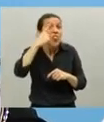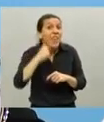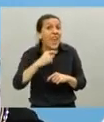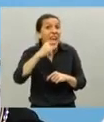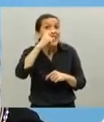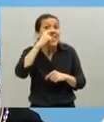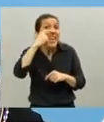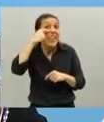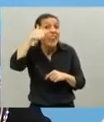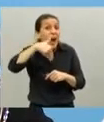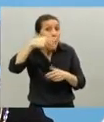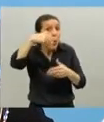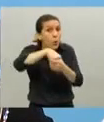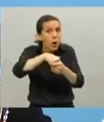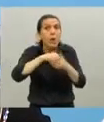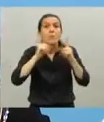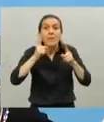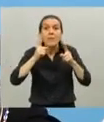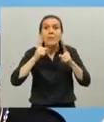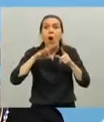el ASPO. ¿Ok?